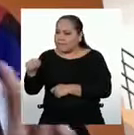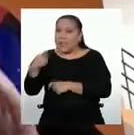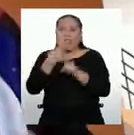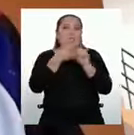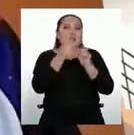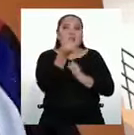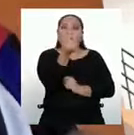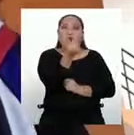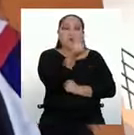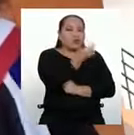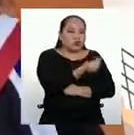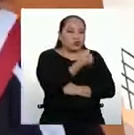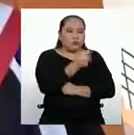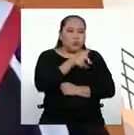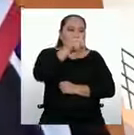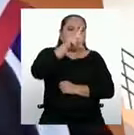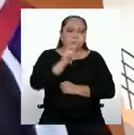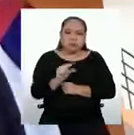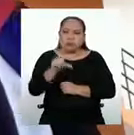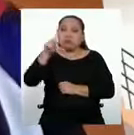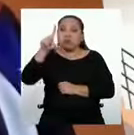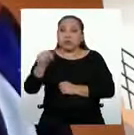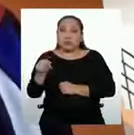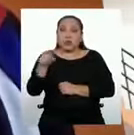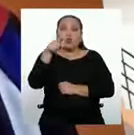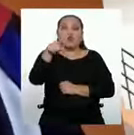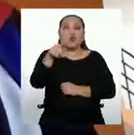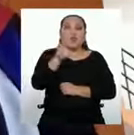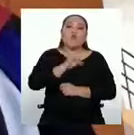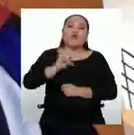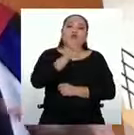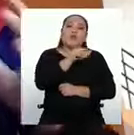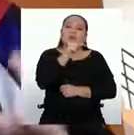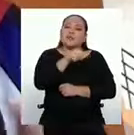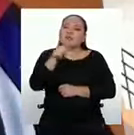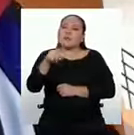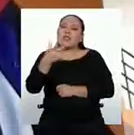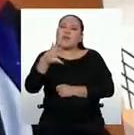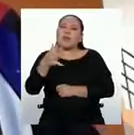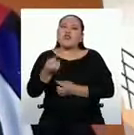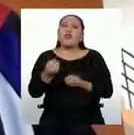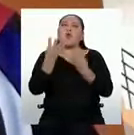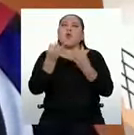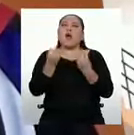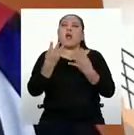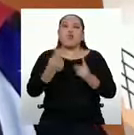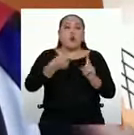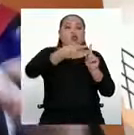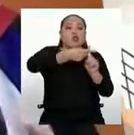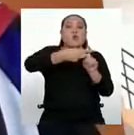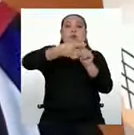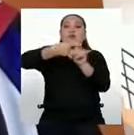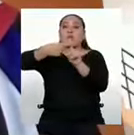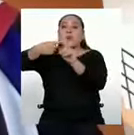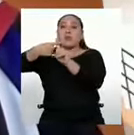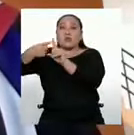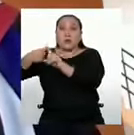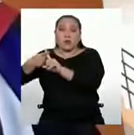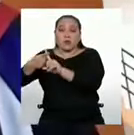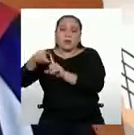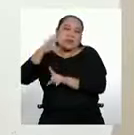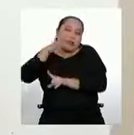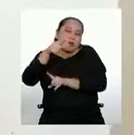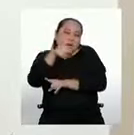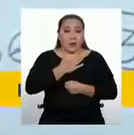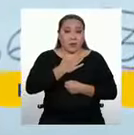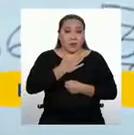costos. Entonces, por lo cual el promedio te va a ayudar a hallar el promedio estándar, que es el costo en el que habitualmente debería